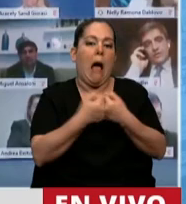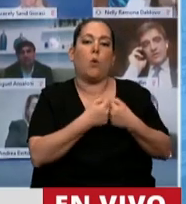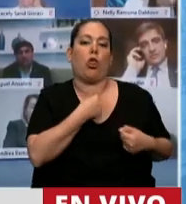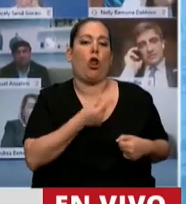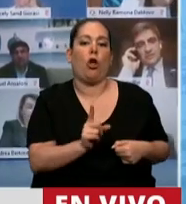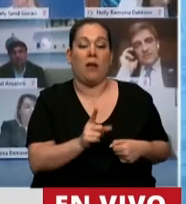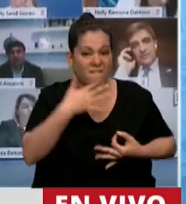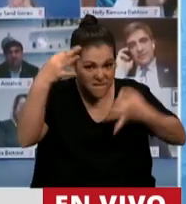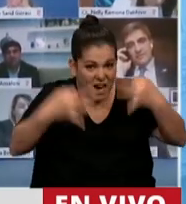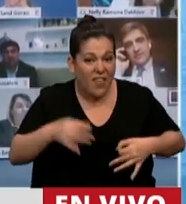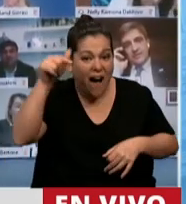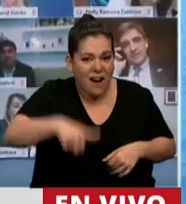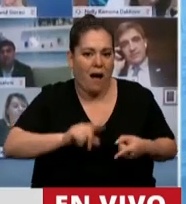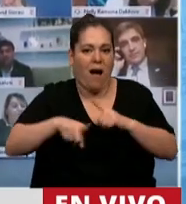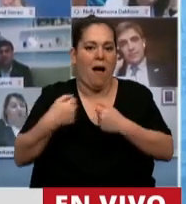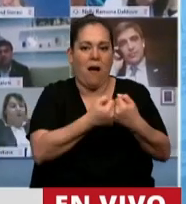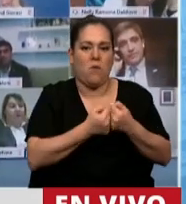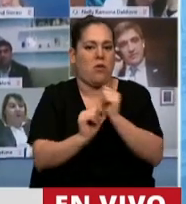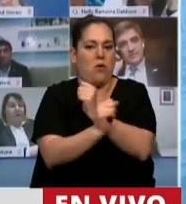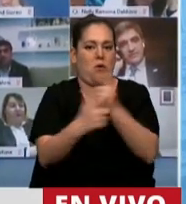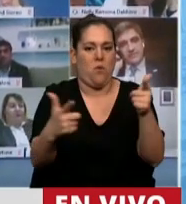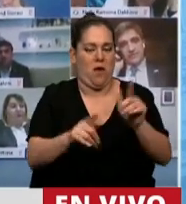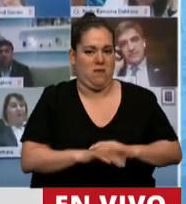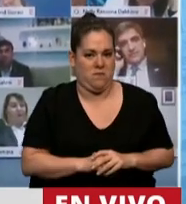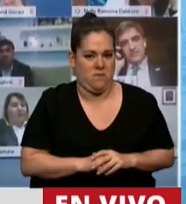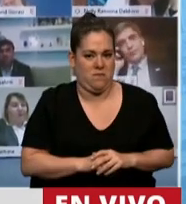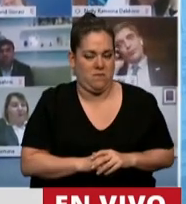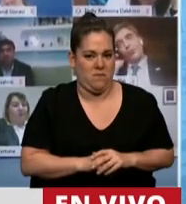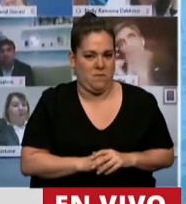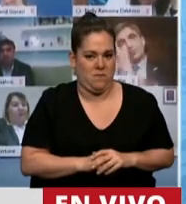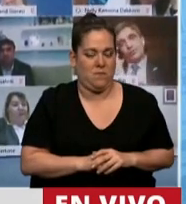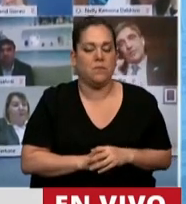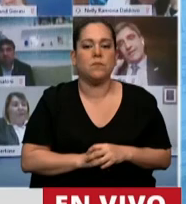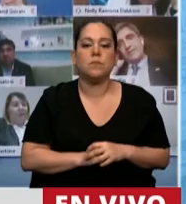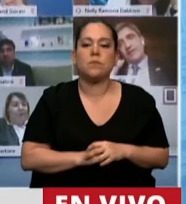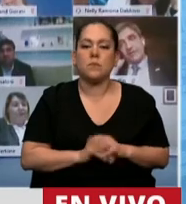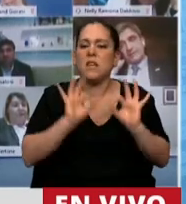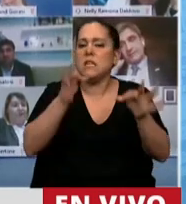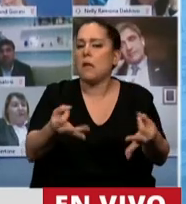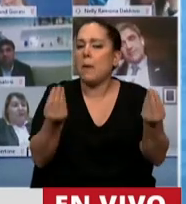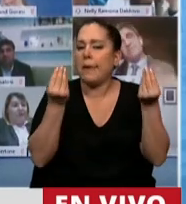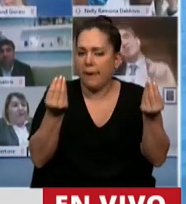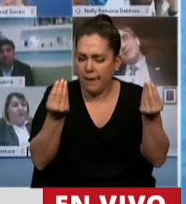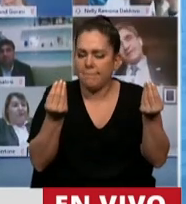no hay consenso. Por más que compren esta voluntad. ¿Y sabe qué?